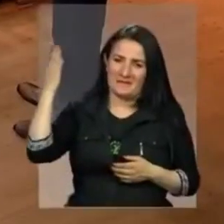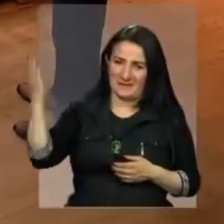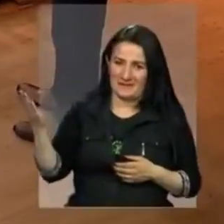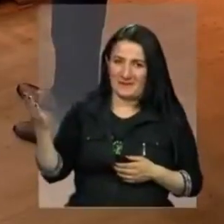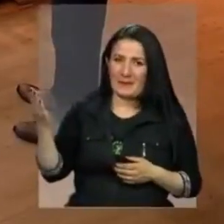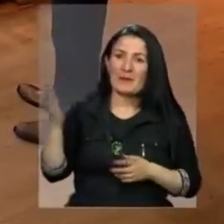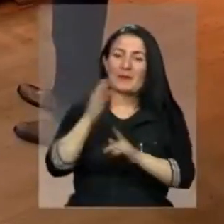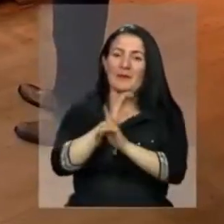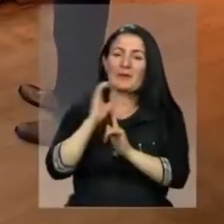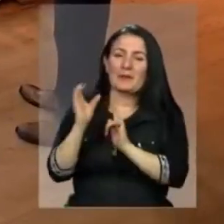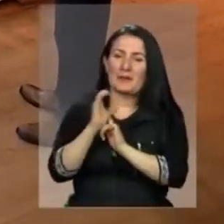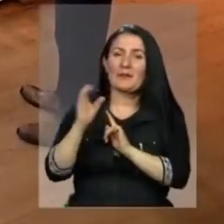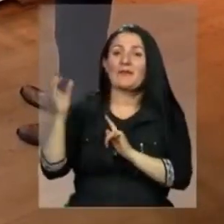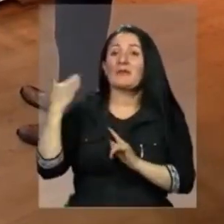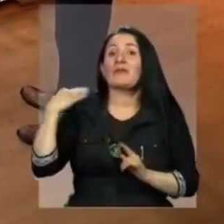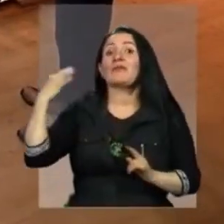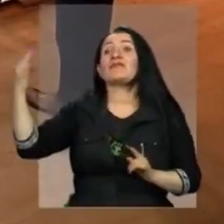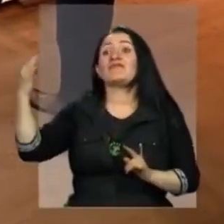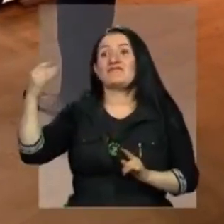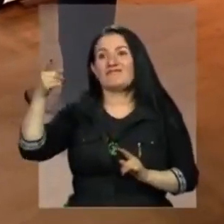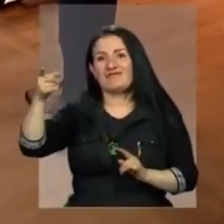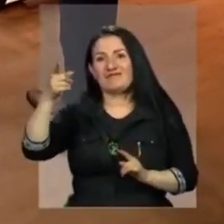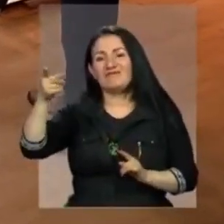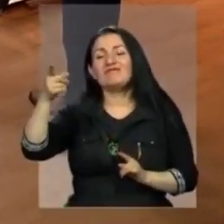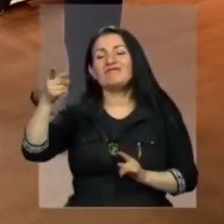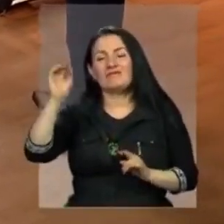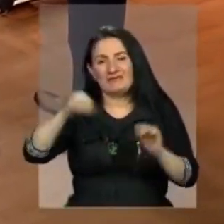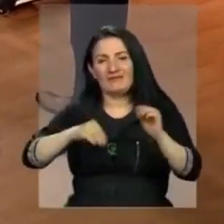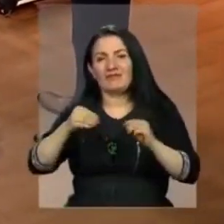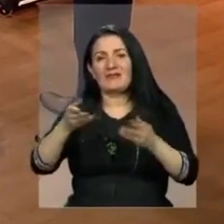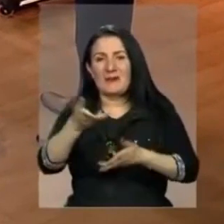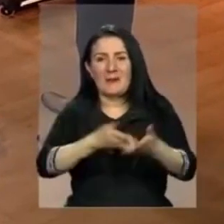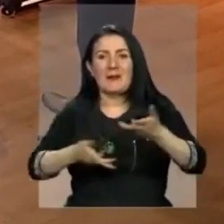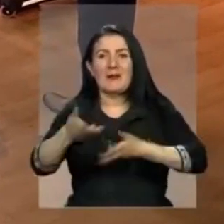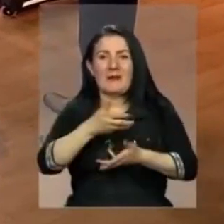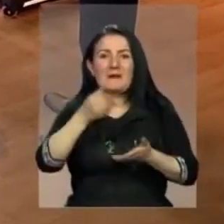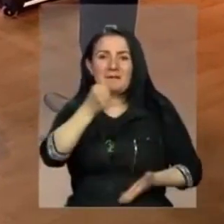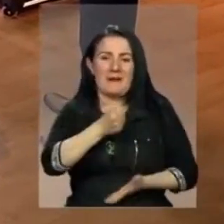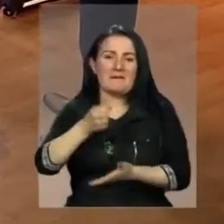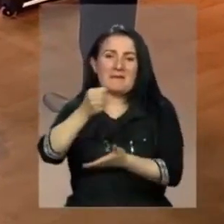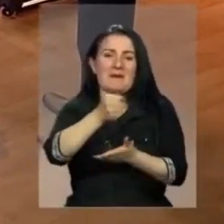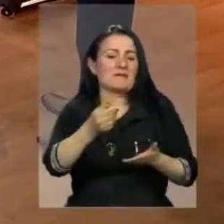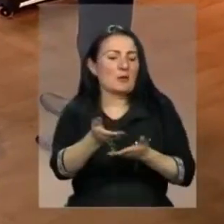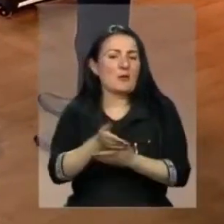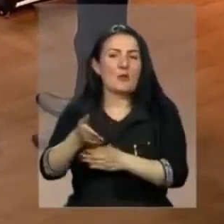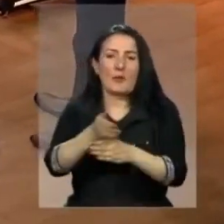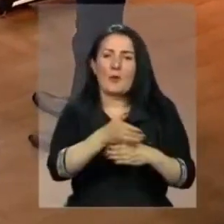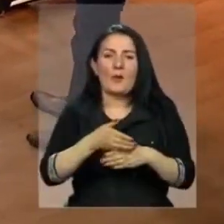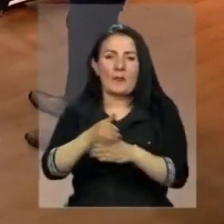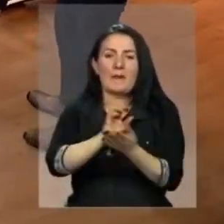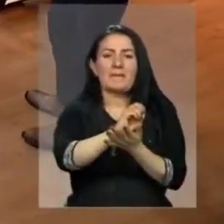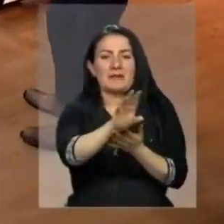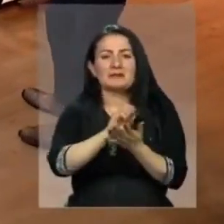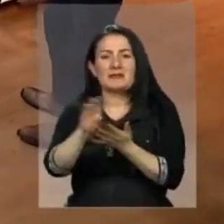trabajadores de la cultura, que el candidato Robledo lo sienta a todos a concertar el presupuesto con ellos para ver cómo se distribuyen las cargas.